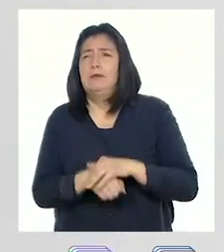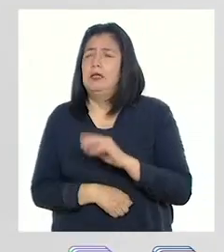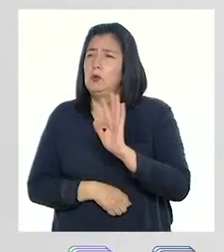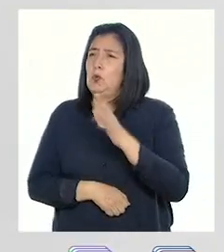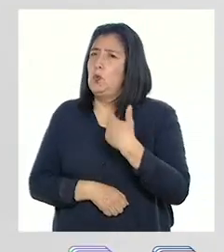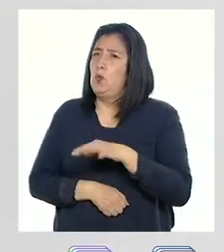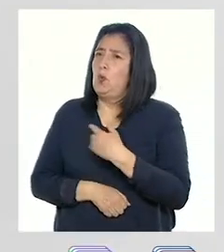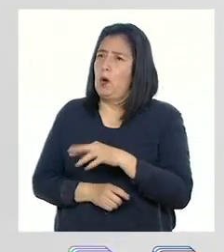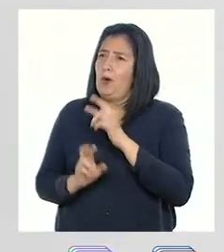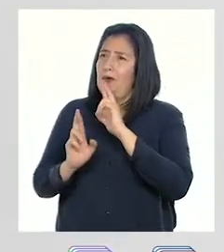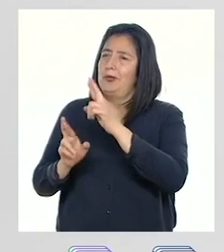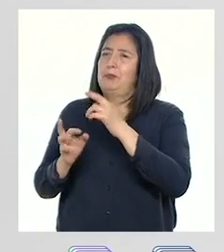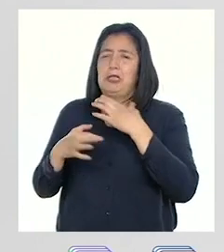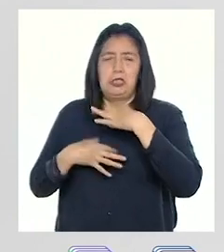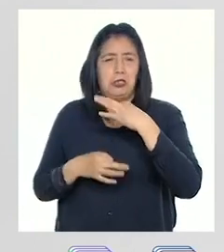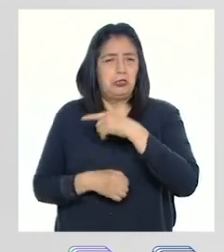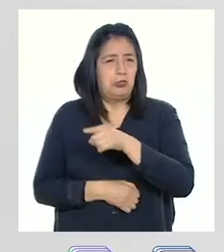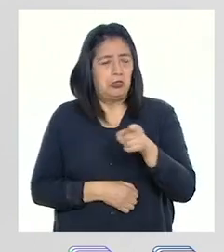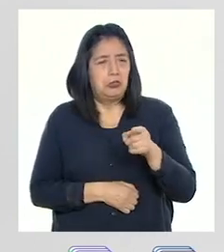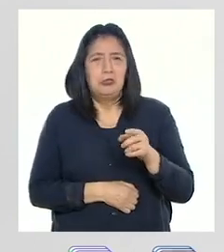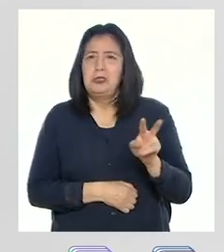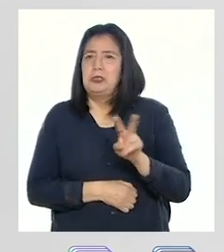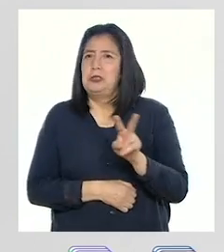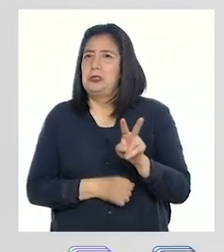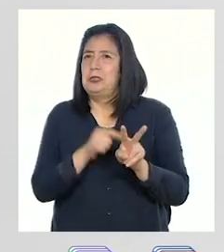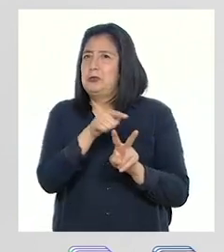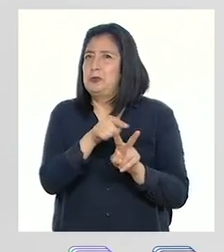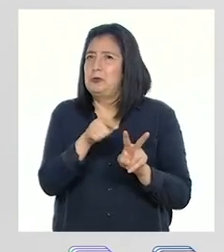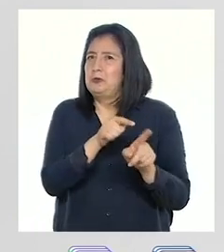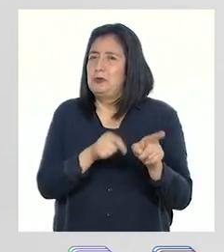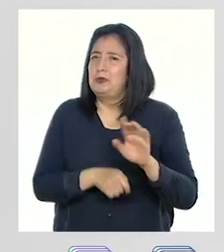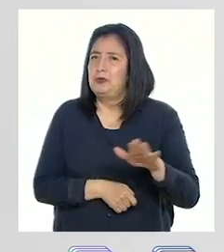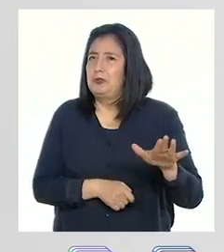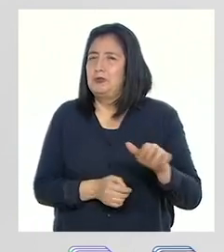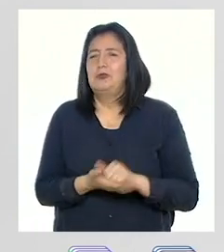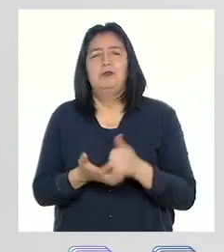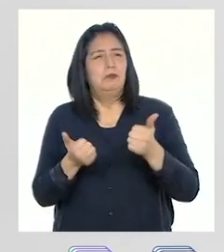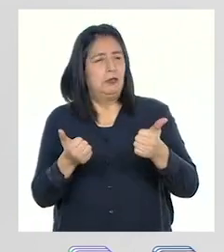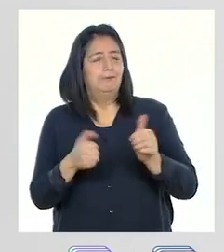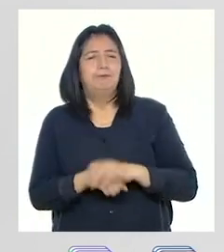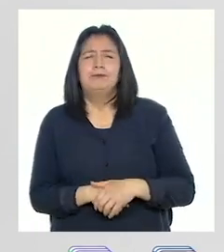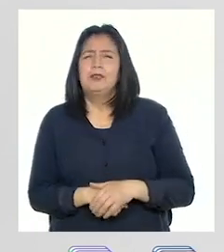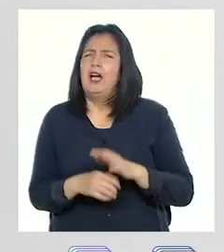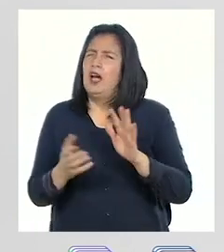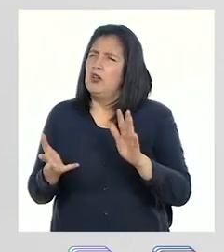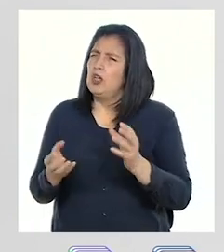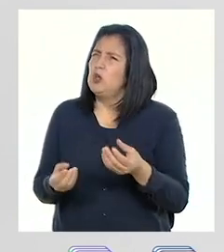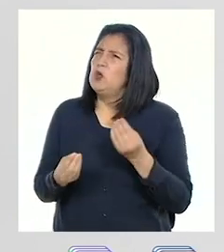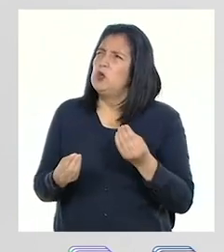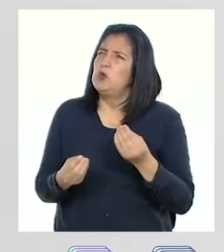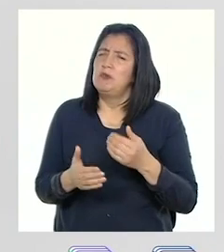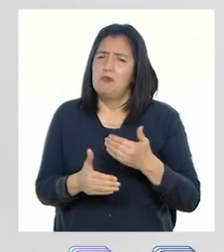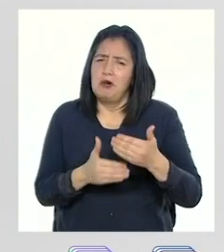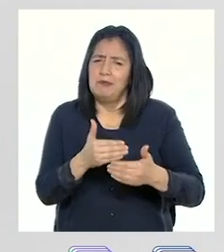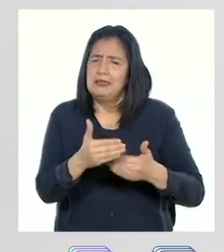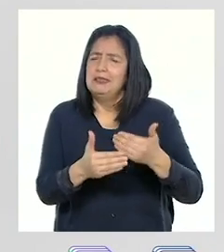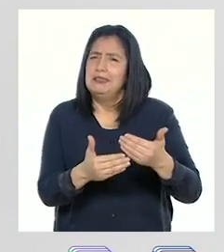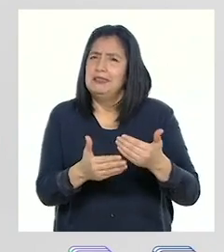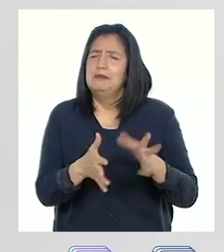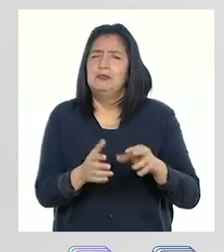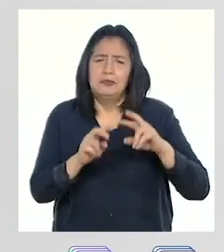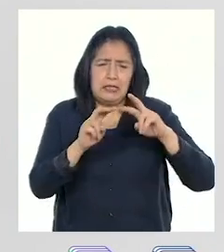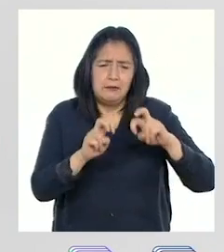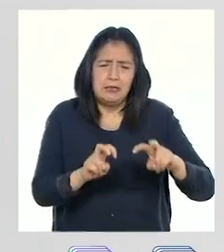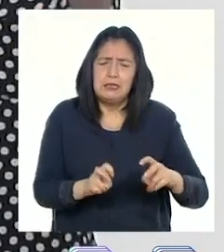respuestas tan interesantes las de Leonardo y Danique Zapati! Ahora, ¿cómo avanzamos en nuestro proceso